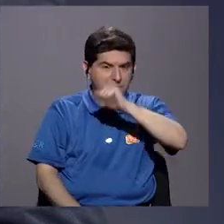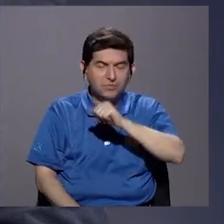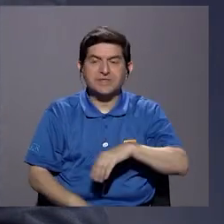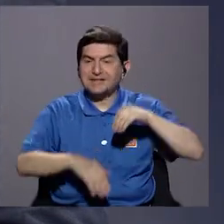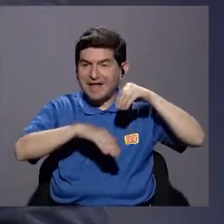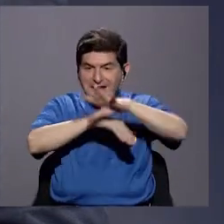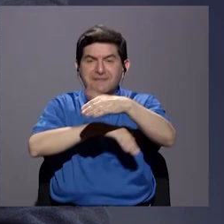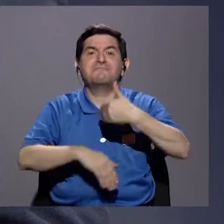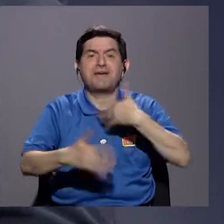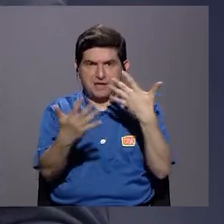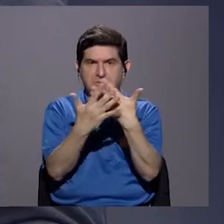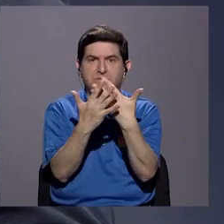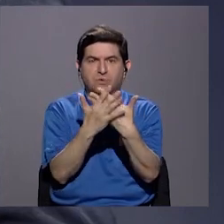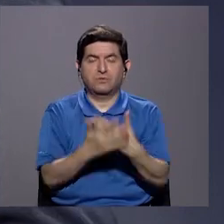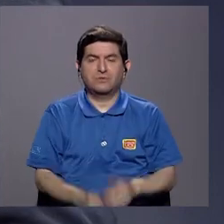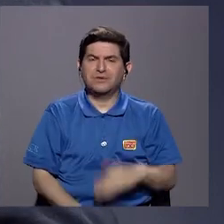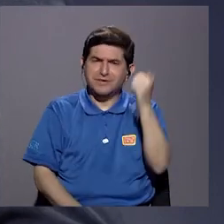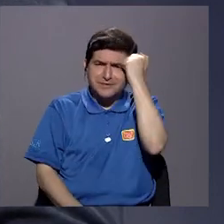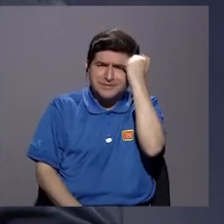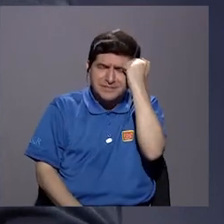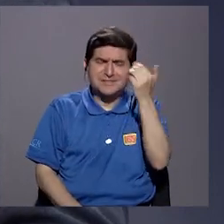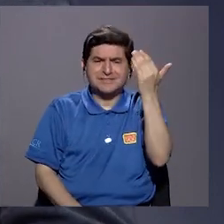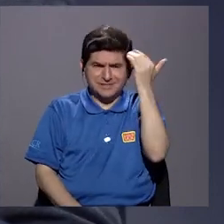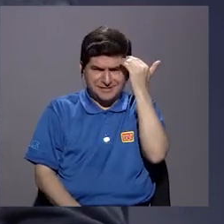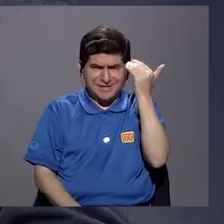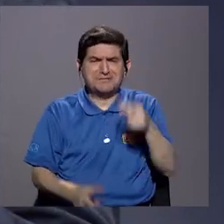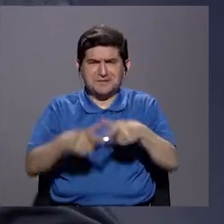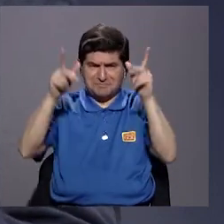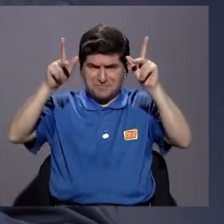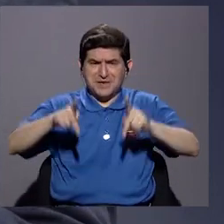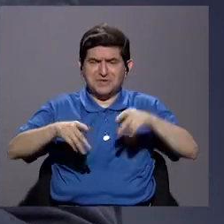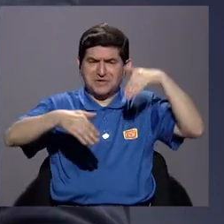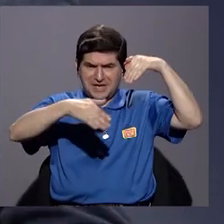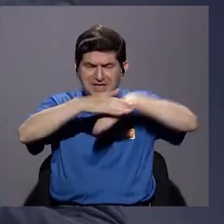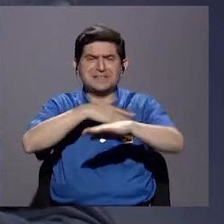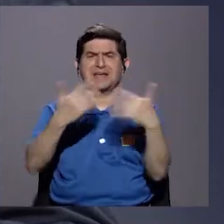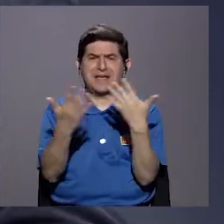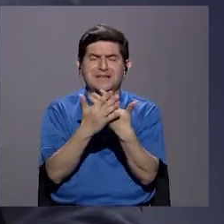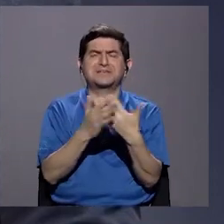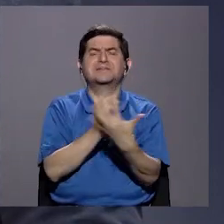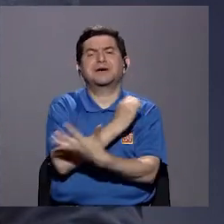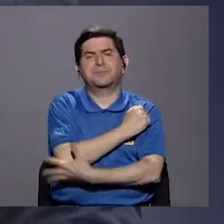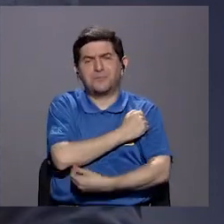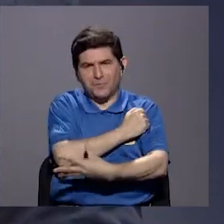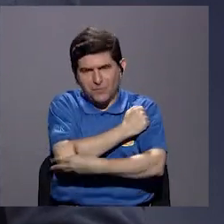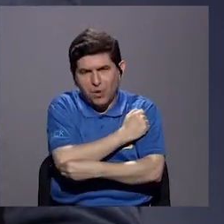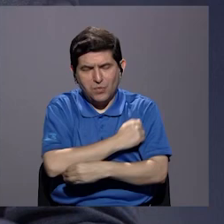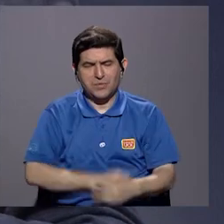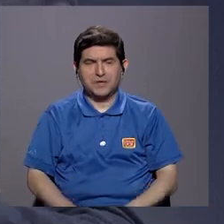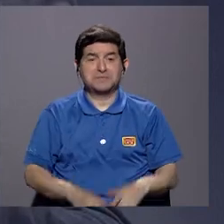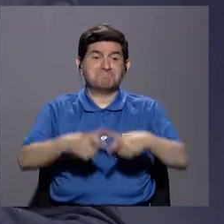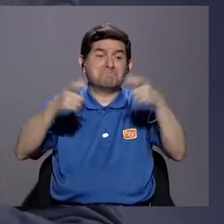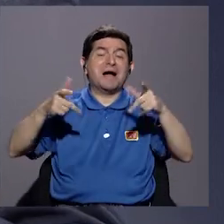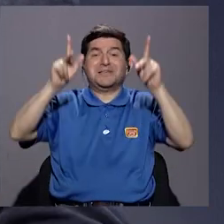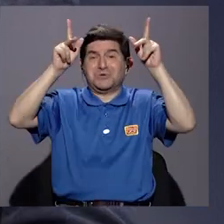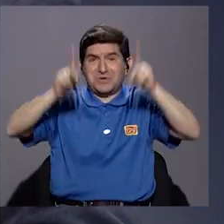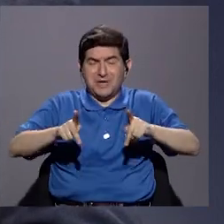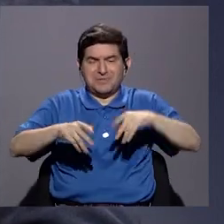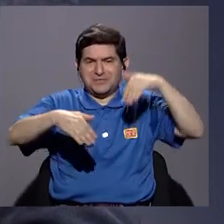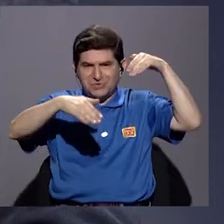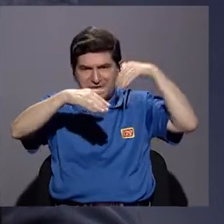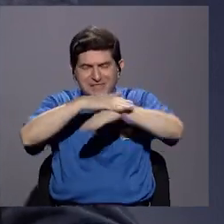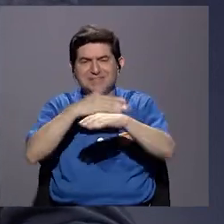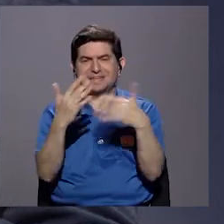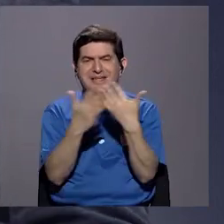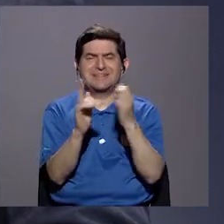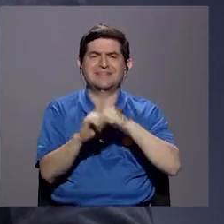consecuencias de la cárcel. Es decir, esta es una cosa absurda. Todos sabemos que la mayoría de las personas que entran a las cárceles son pobres. Todos sabemos que la mayoría de las personas que